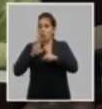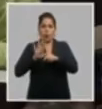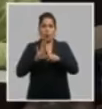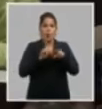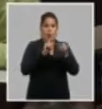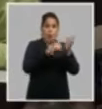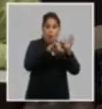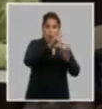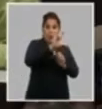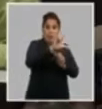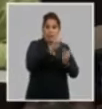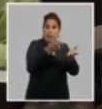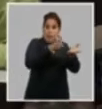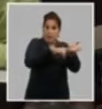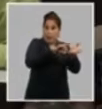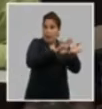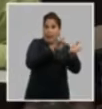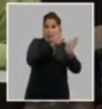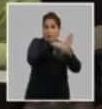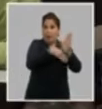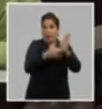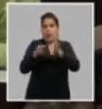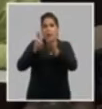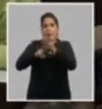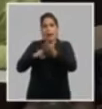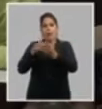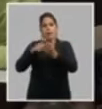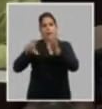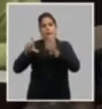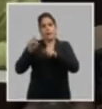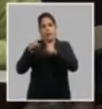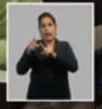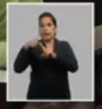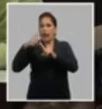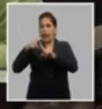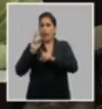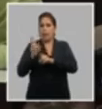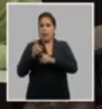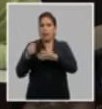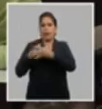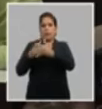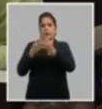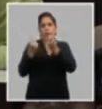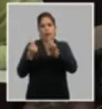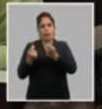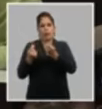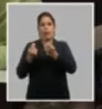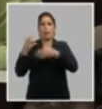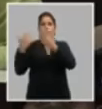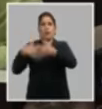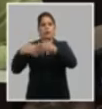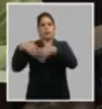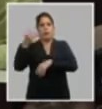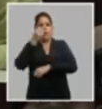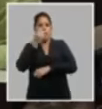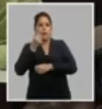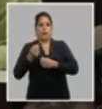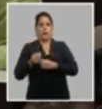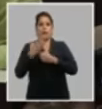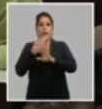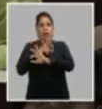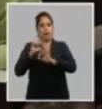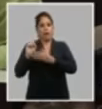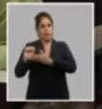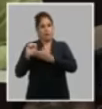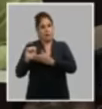crecida a las filas del partido sino que en esa generación permanente de tareas impulsando la economía la producción de alimentos la